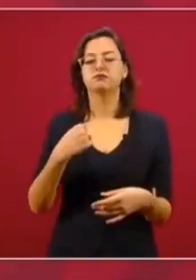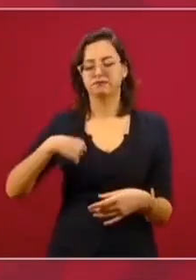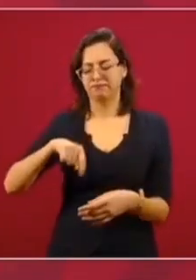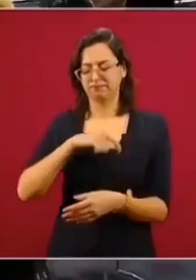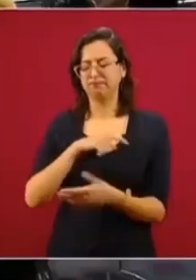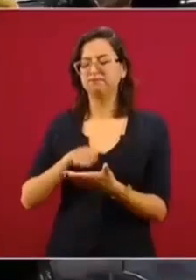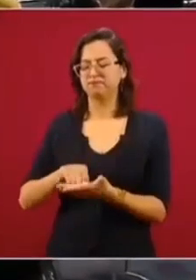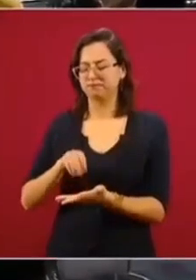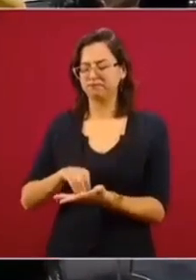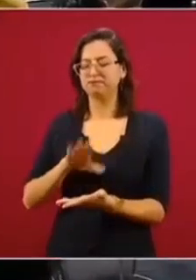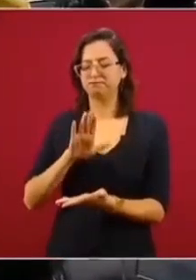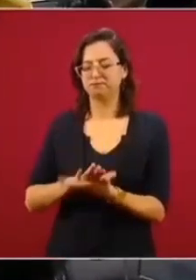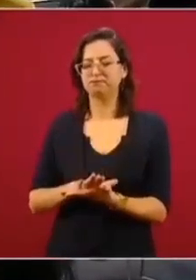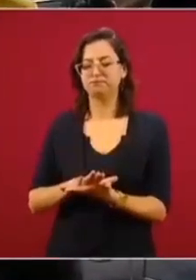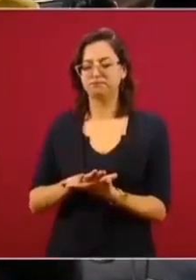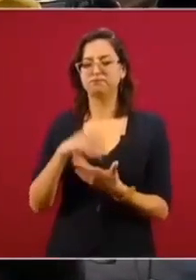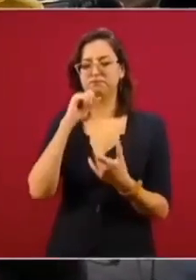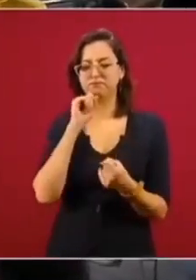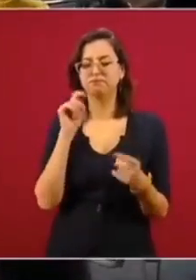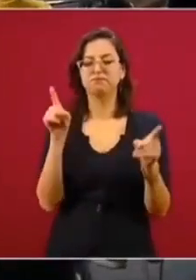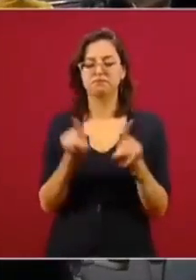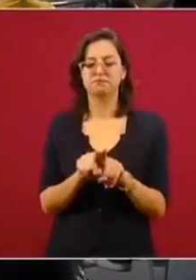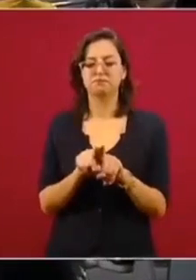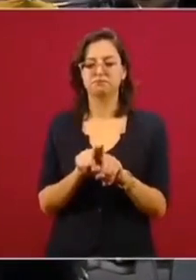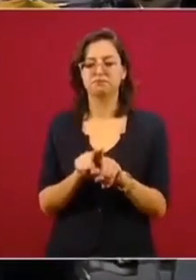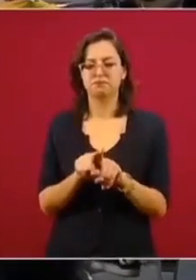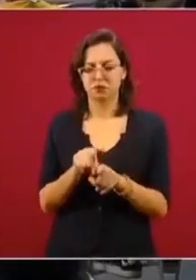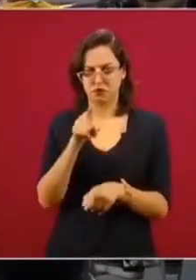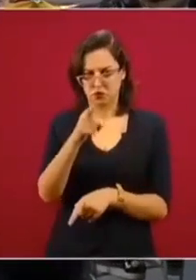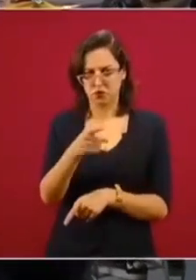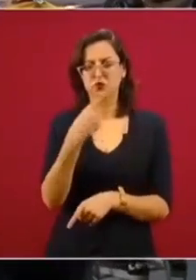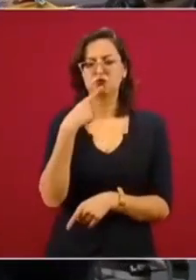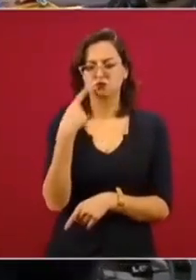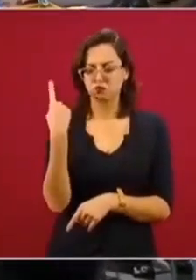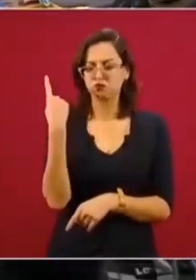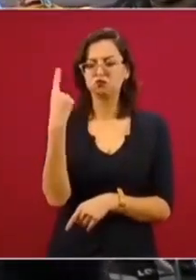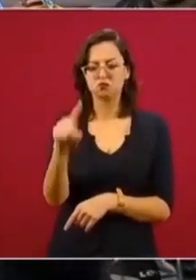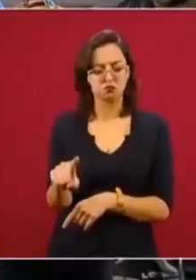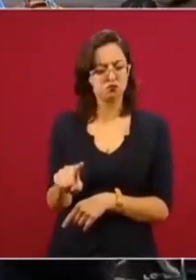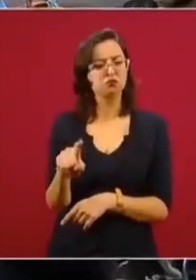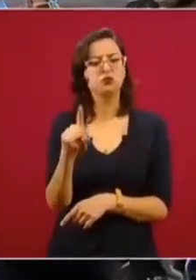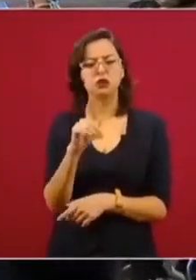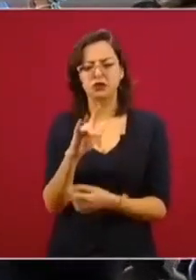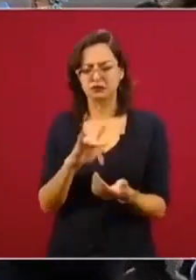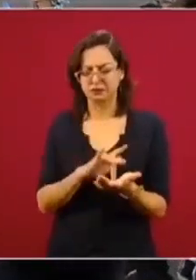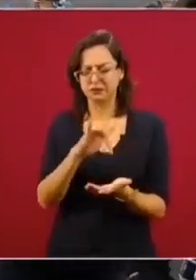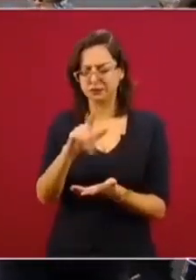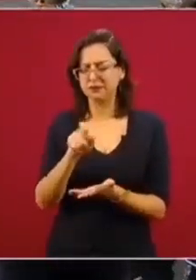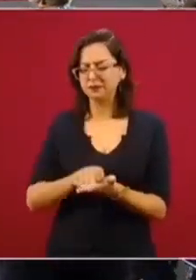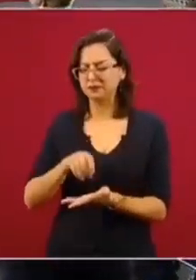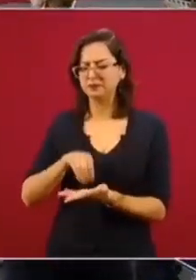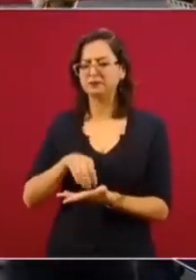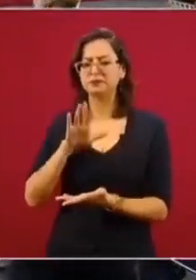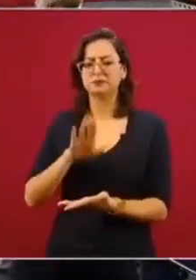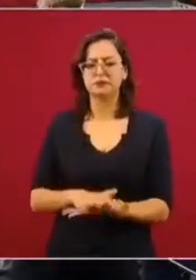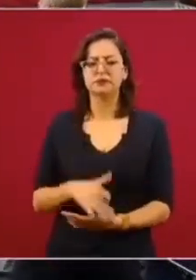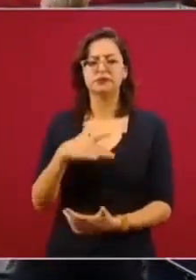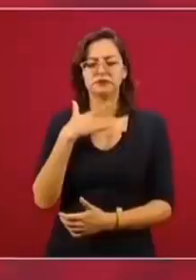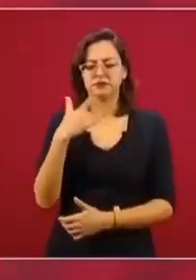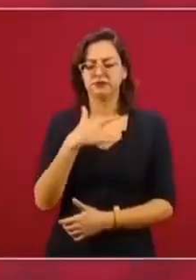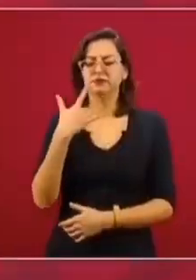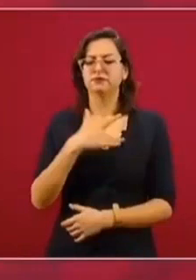también de la denuncia y yo estoy seguro que la